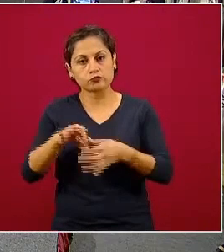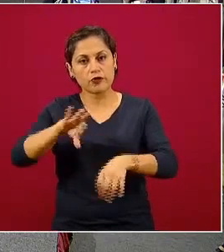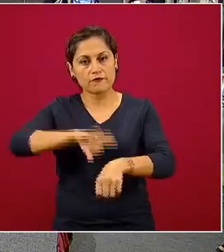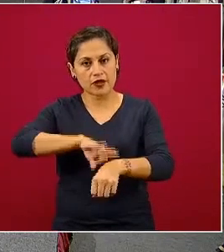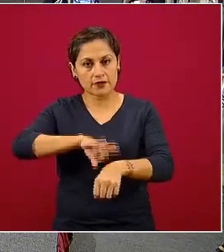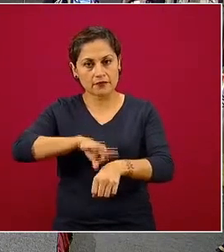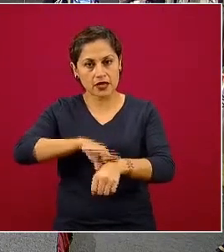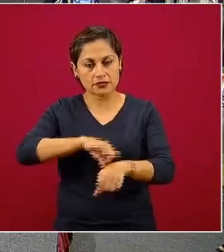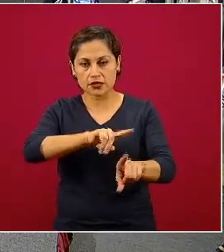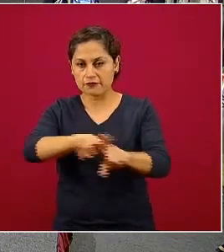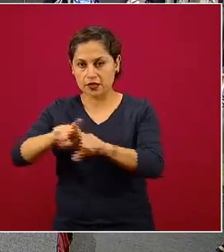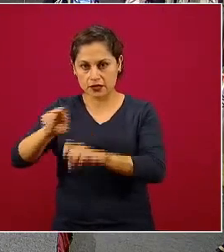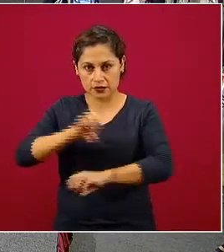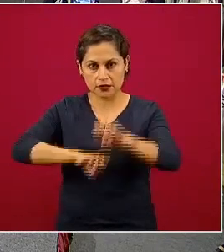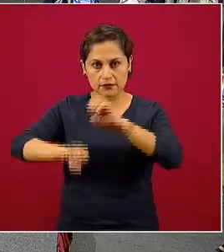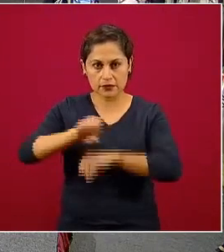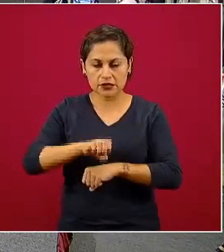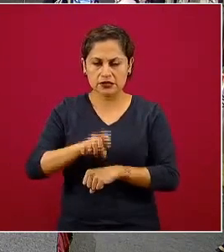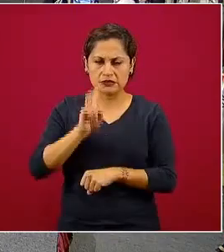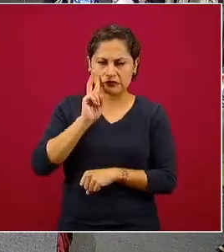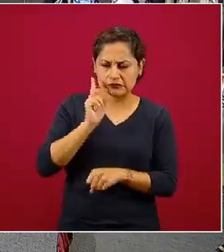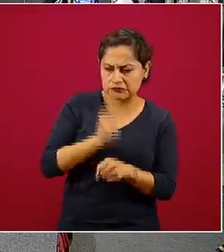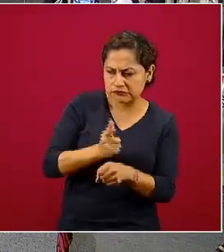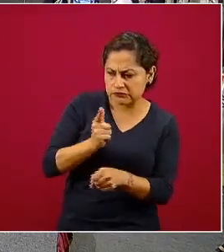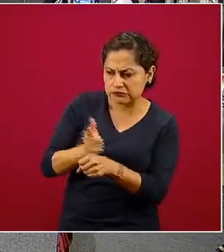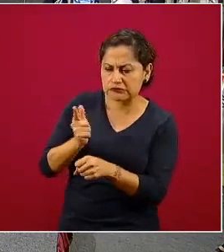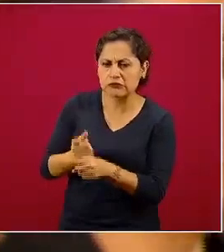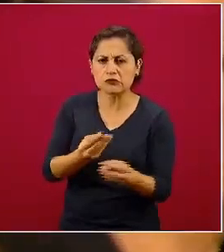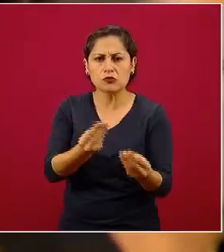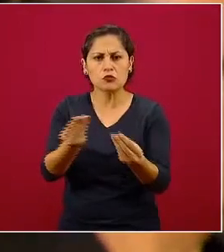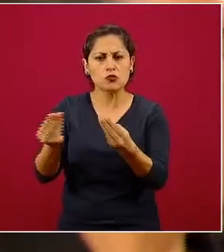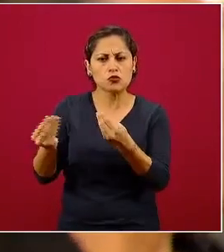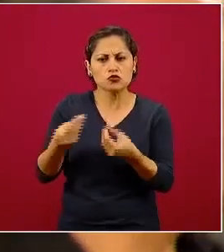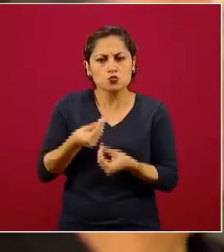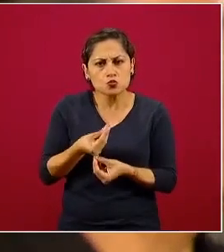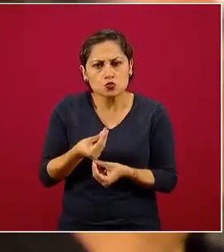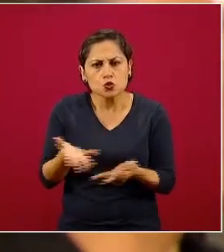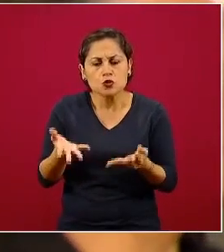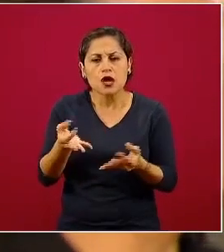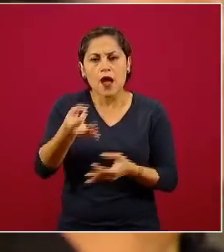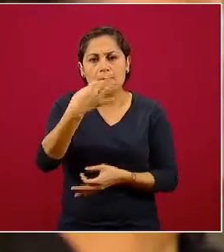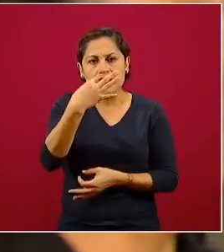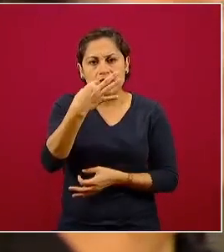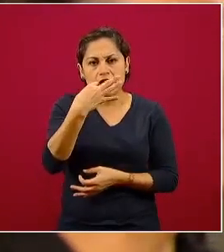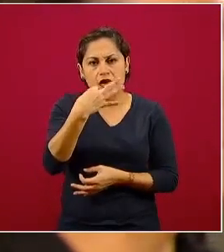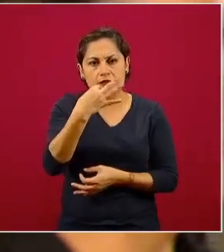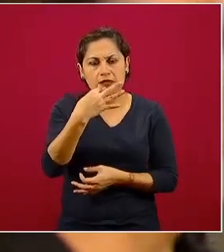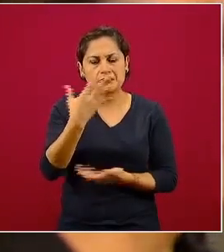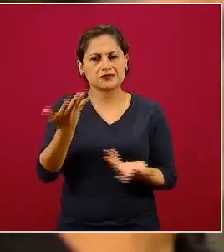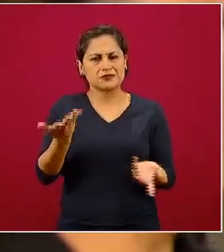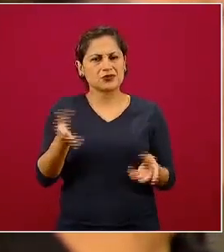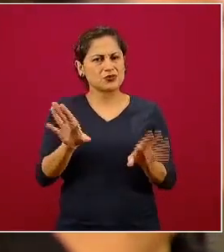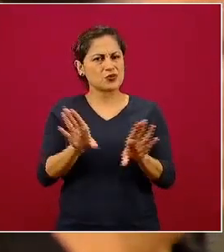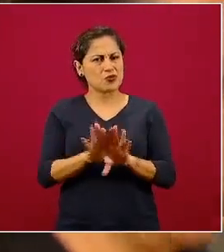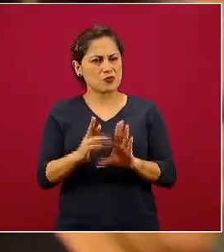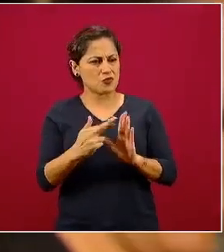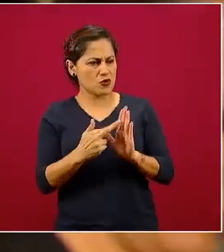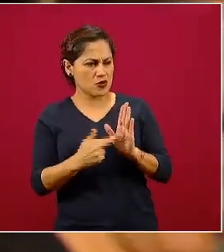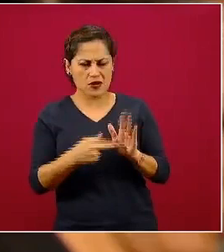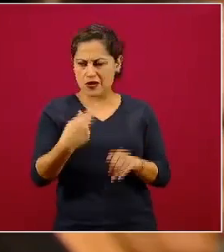Muchos usan medicamentos y remedios a discreción, ¿no? Y no, entonces, pues, ¿cómo se puede hacer para regularlos? ¿No?